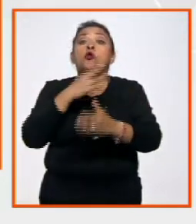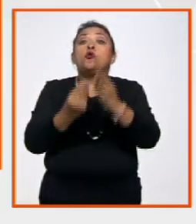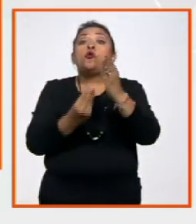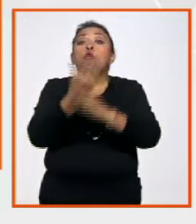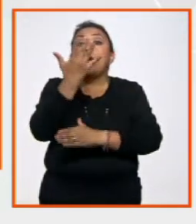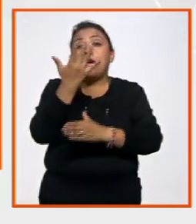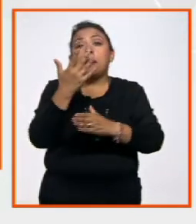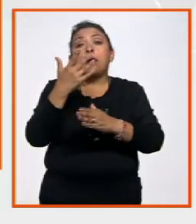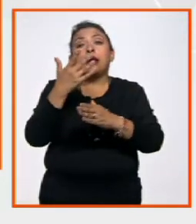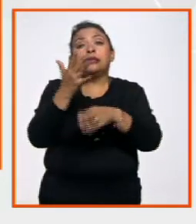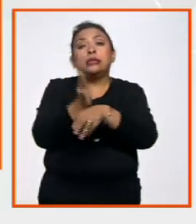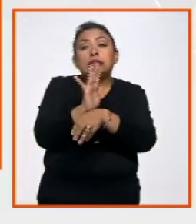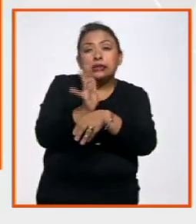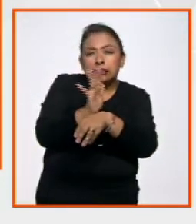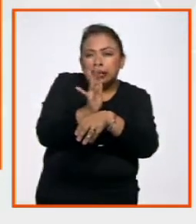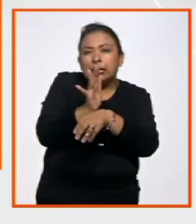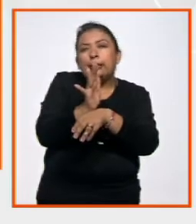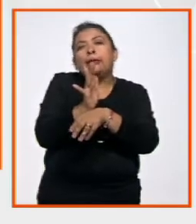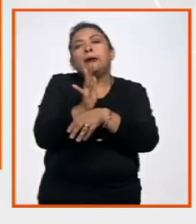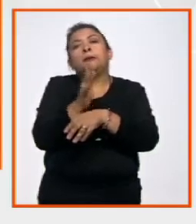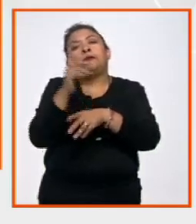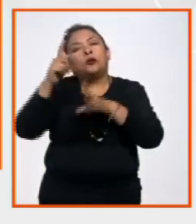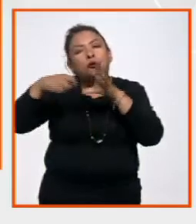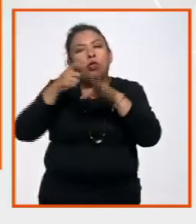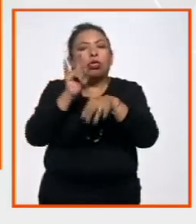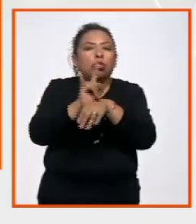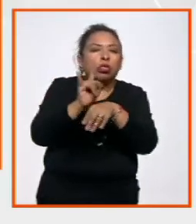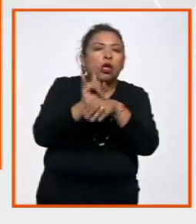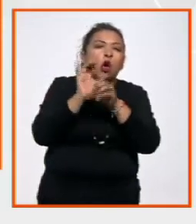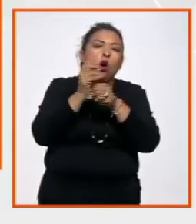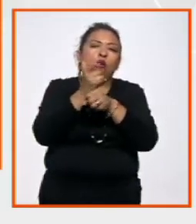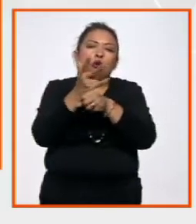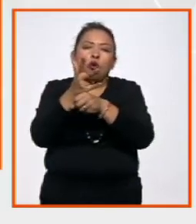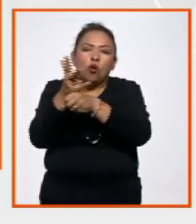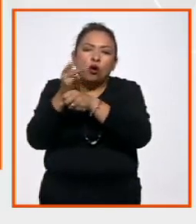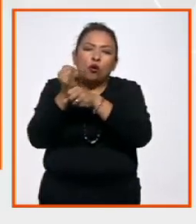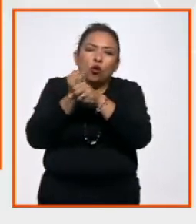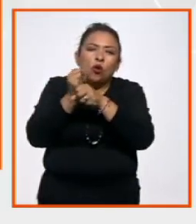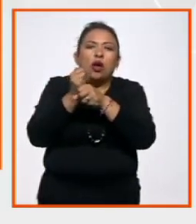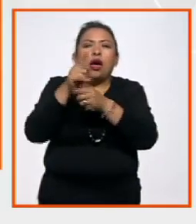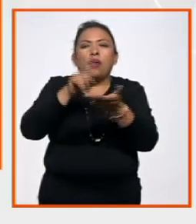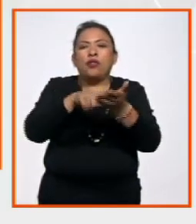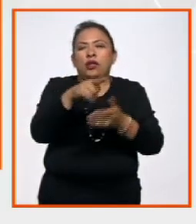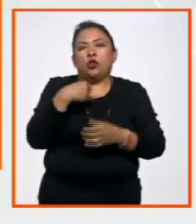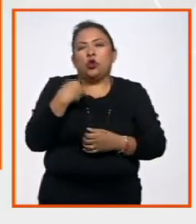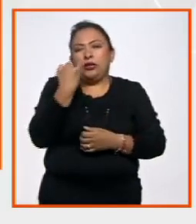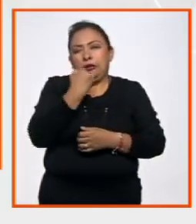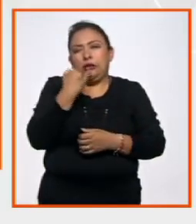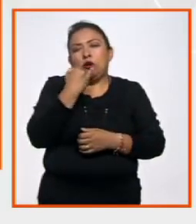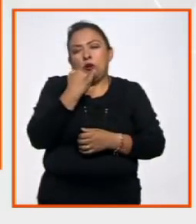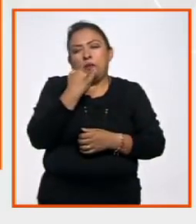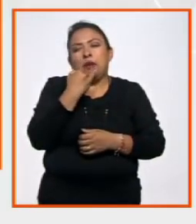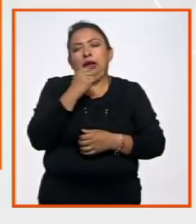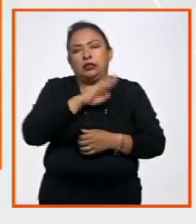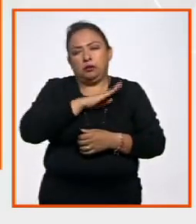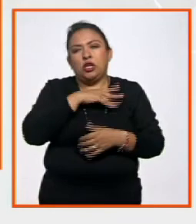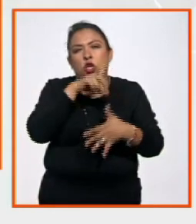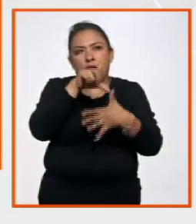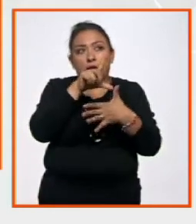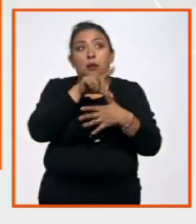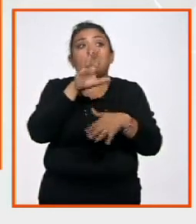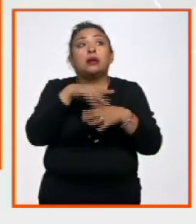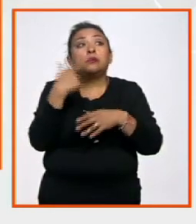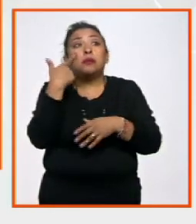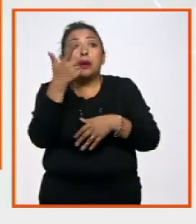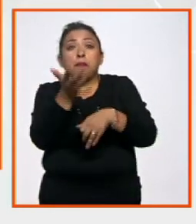producción de cine, tanto de ficción como documental en el ámbito latinoamericano y por no ir más lejos